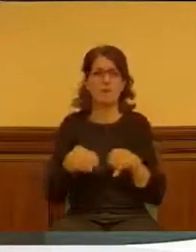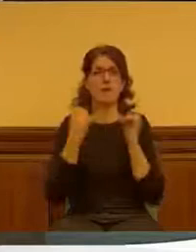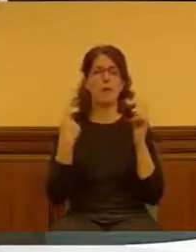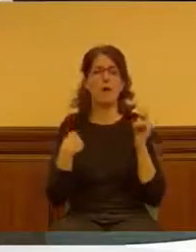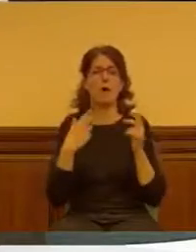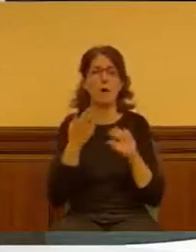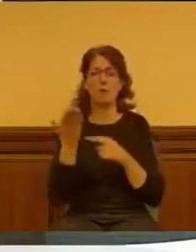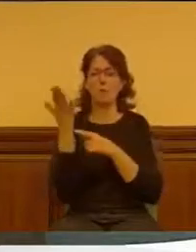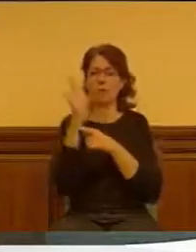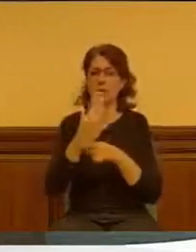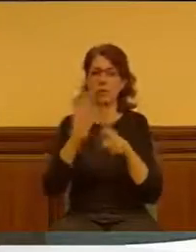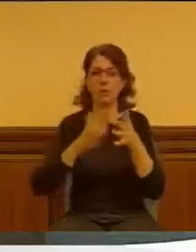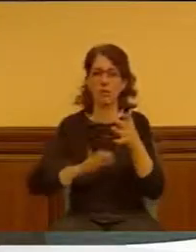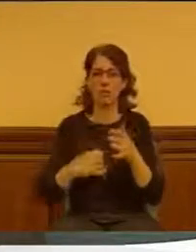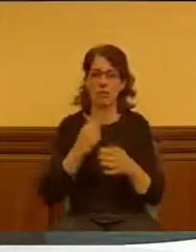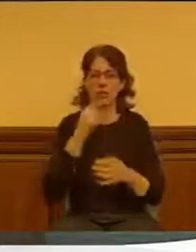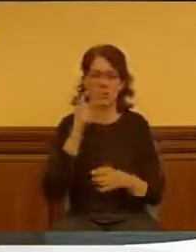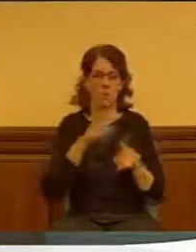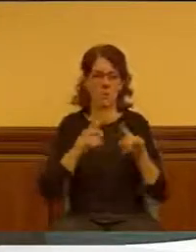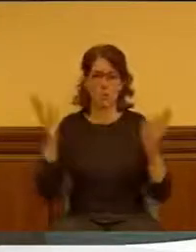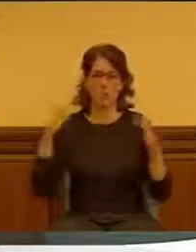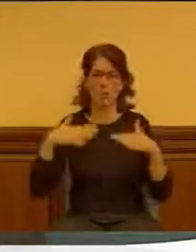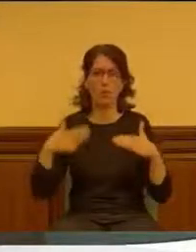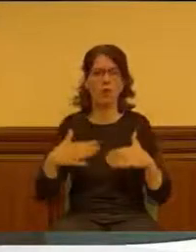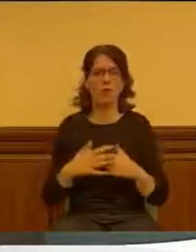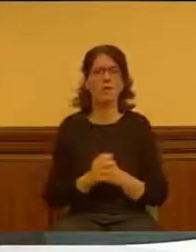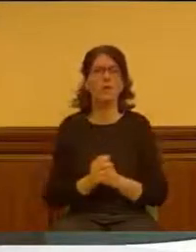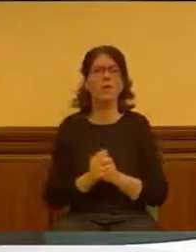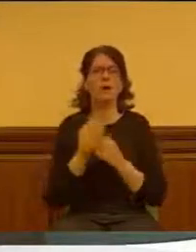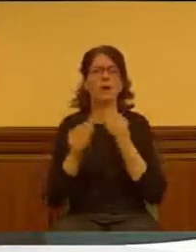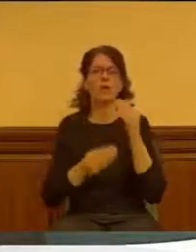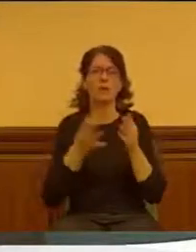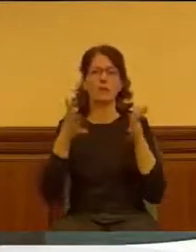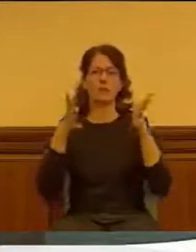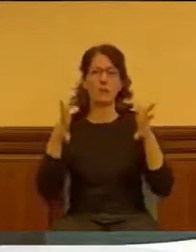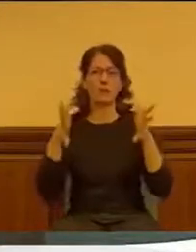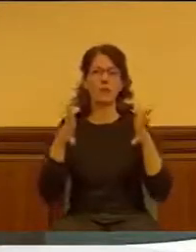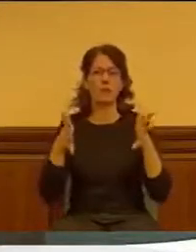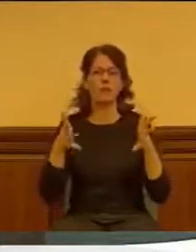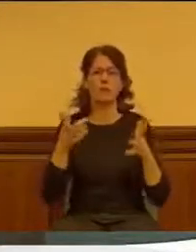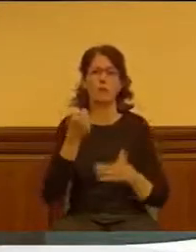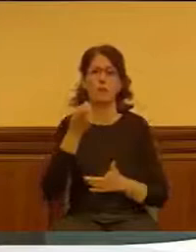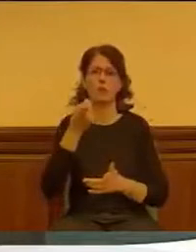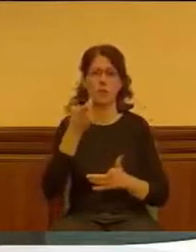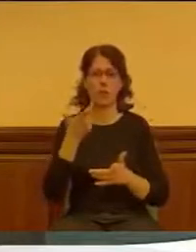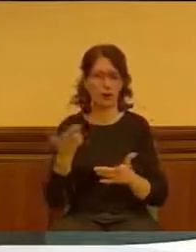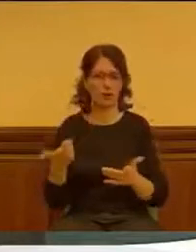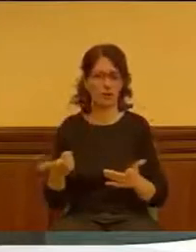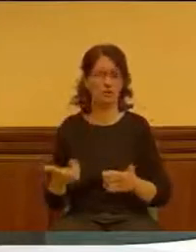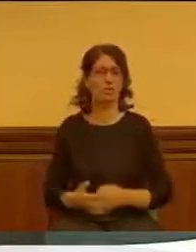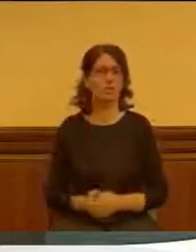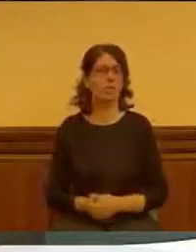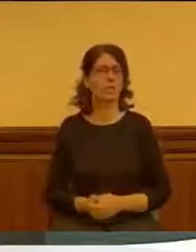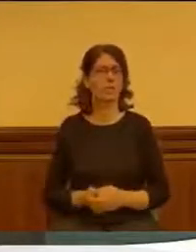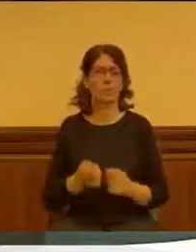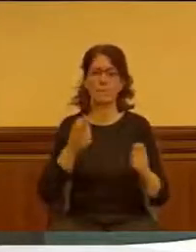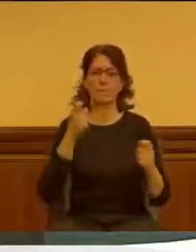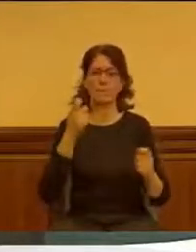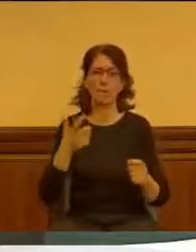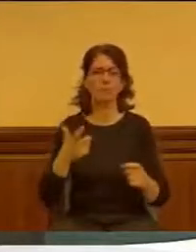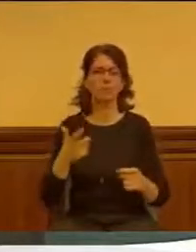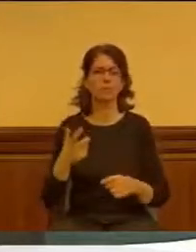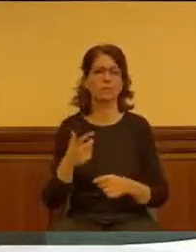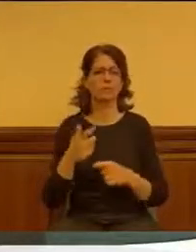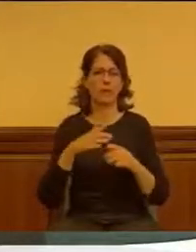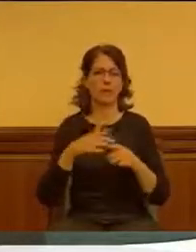Por supuesto, que hace recomendaciones, pocas, pocas, la verdad, que escasas. De cualquier manera,